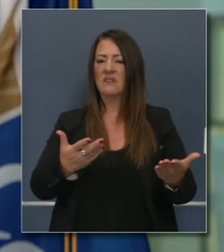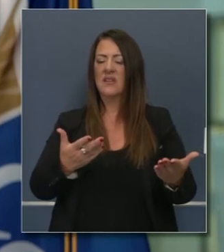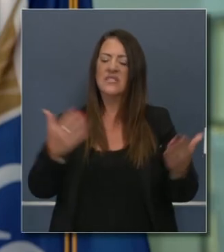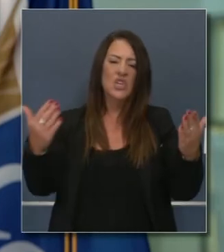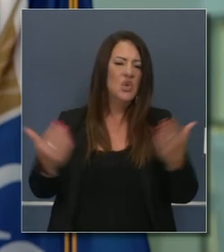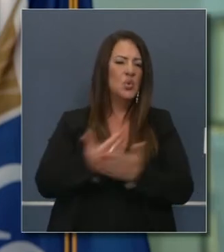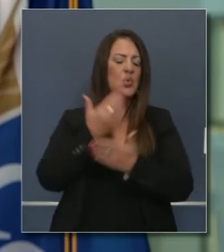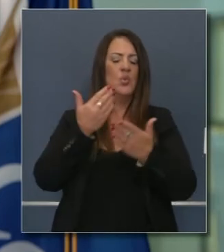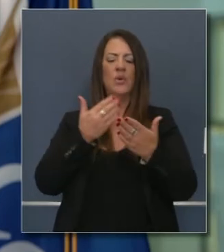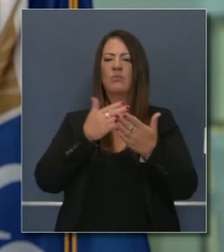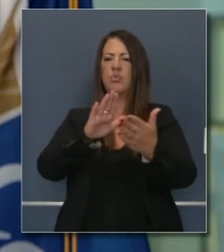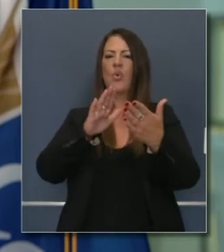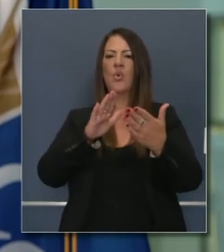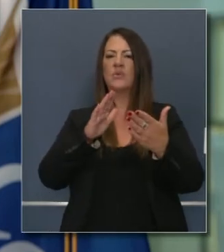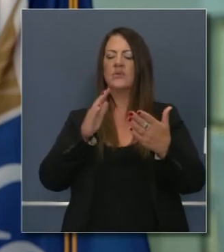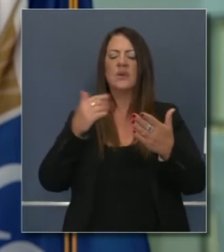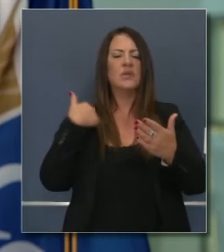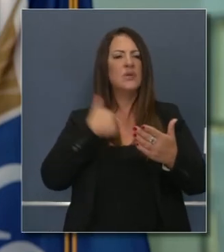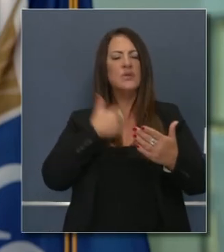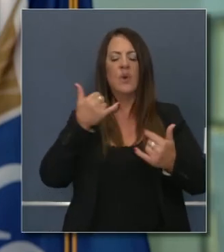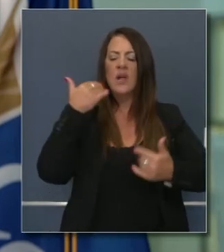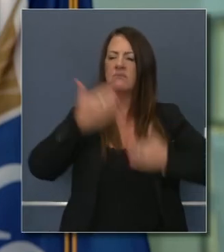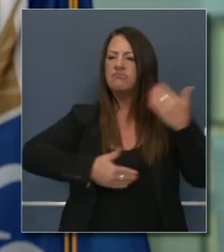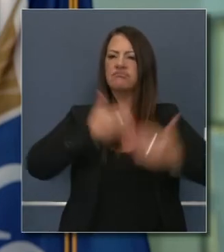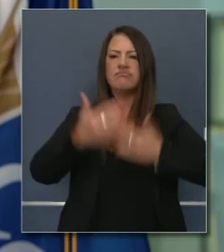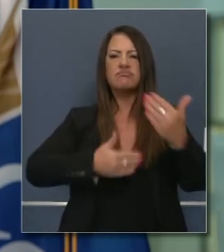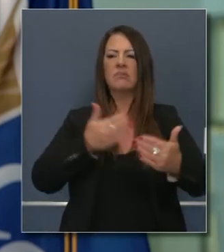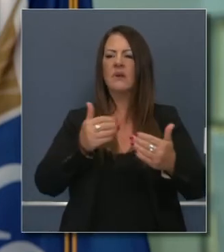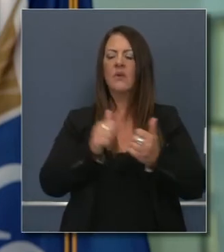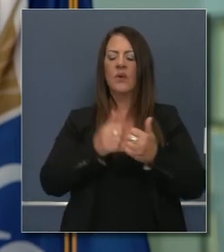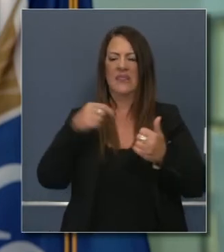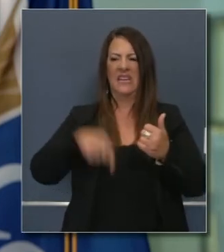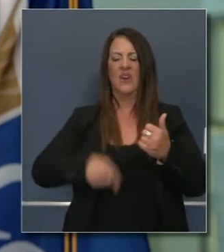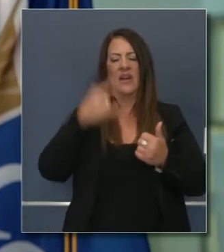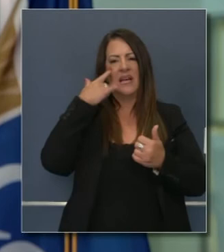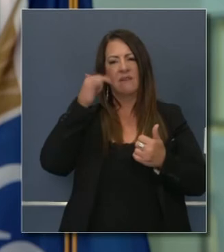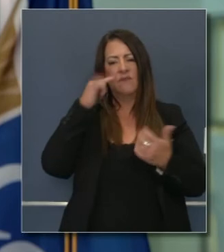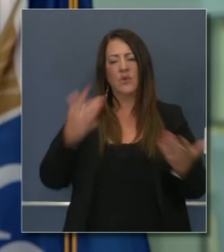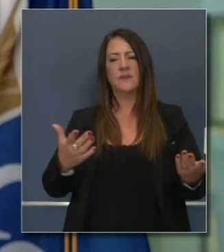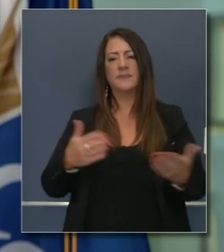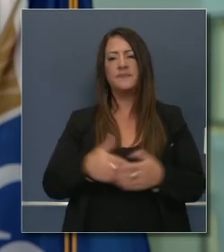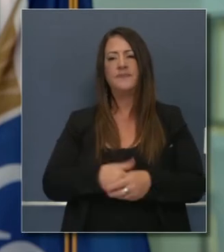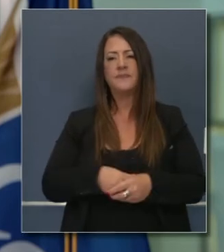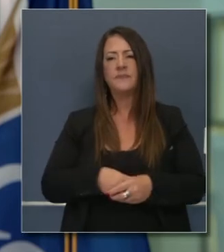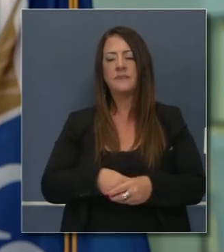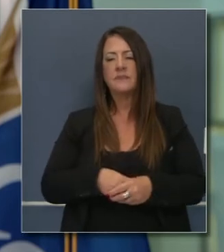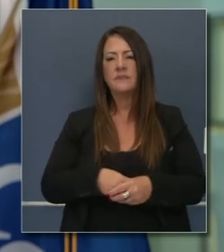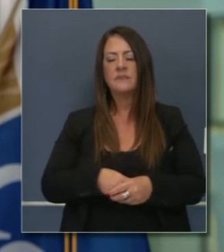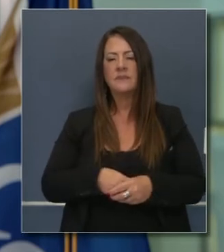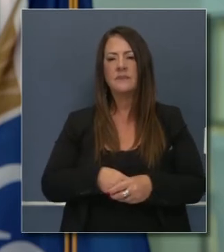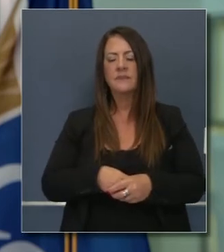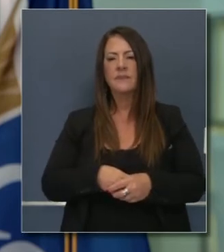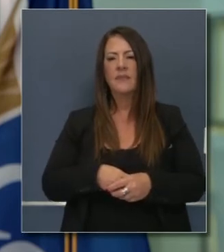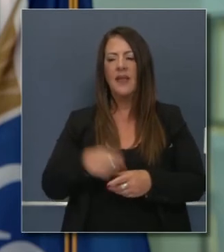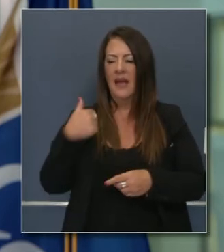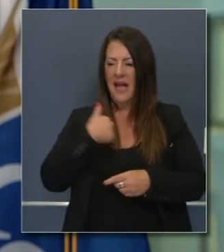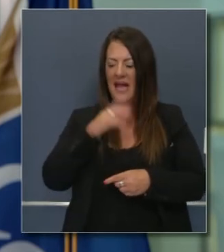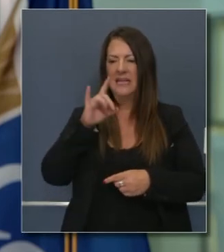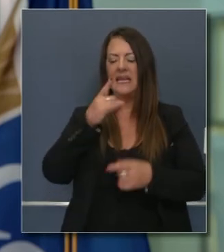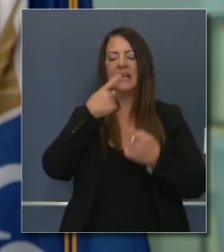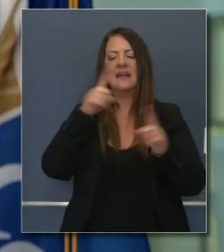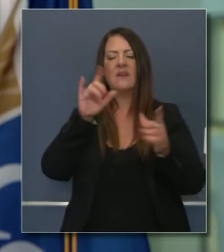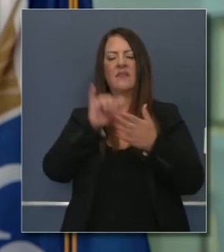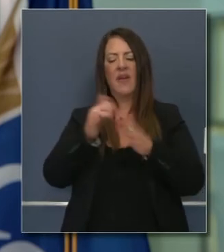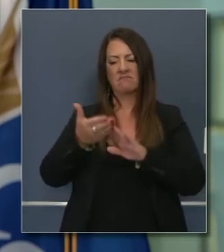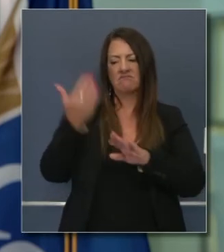mi perspectiva esto será un nuevo punto de vista que estamos avanzando ahora en este Estado y ese nuevo acercamiento es algo que